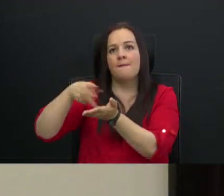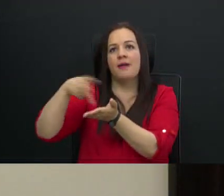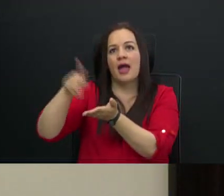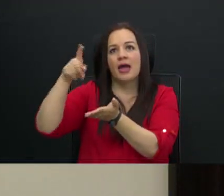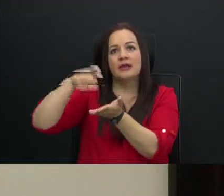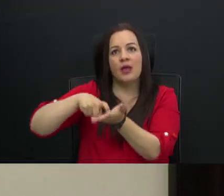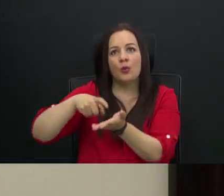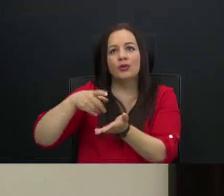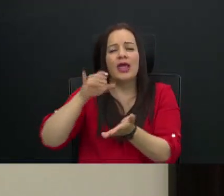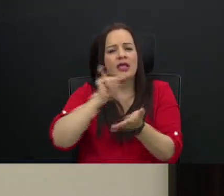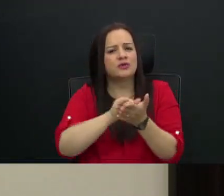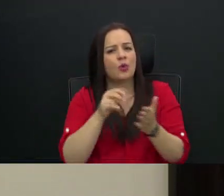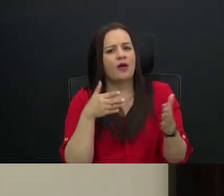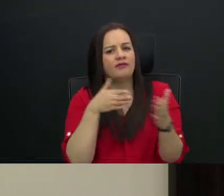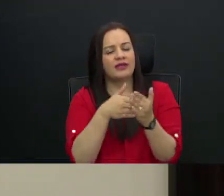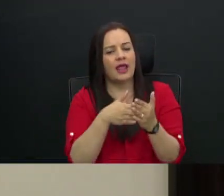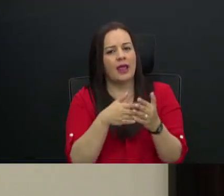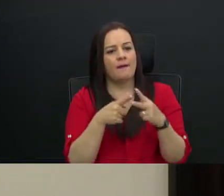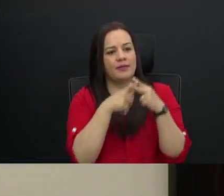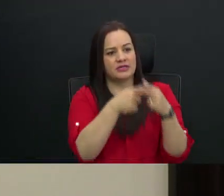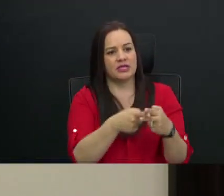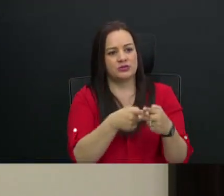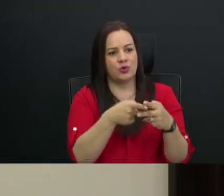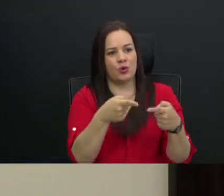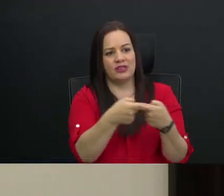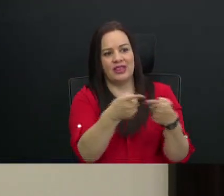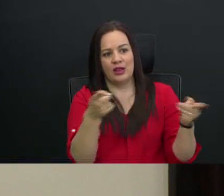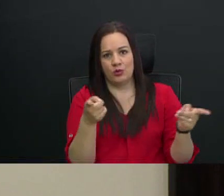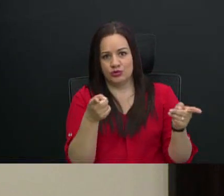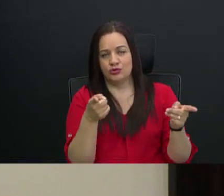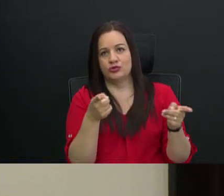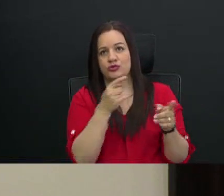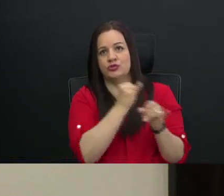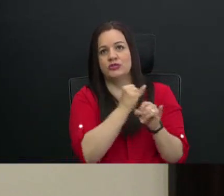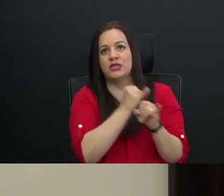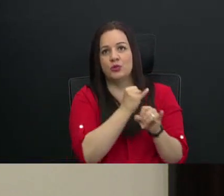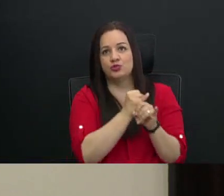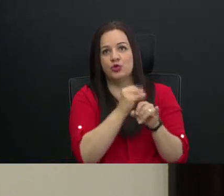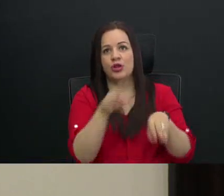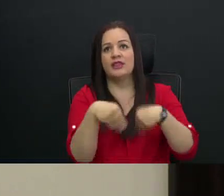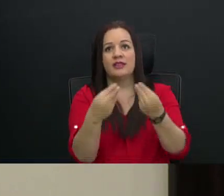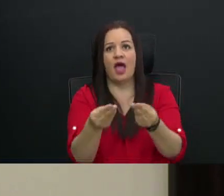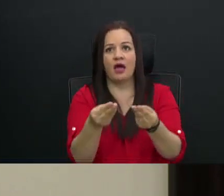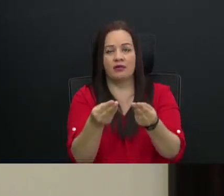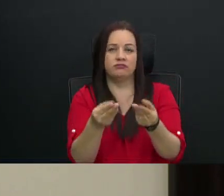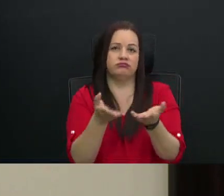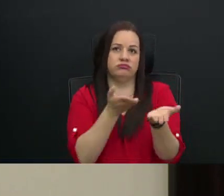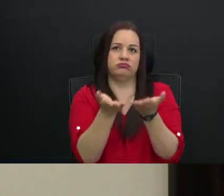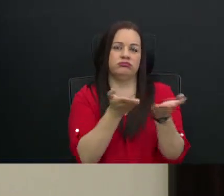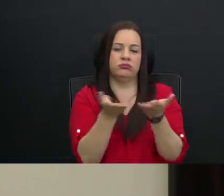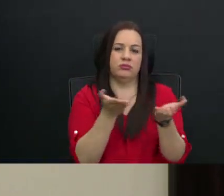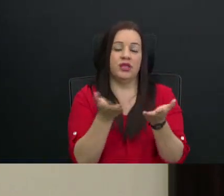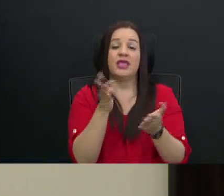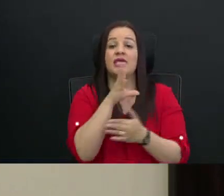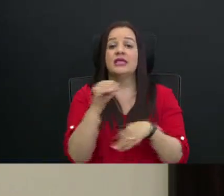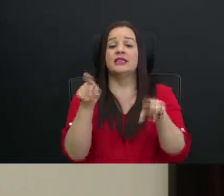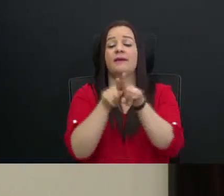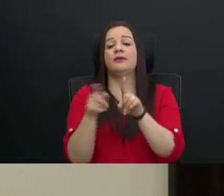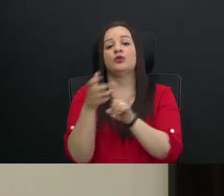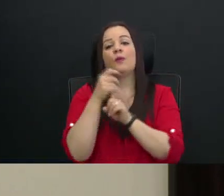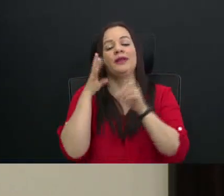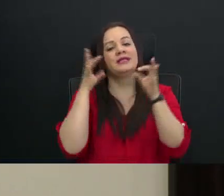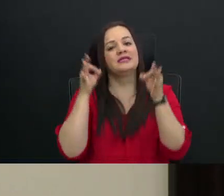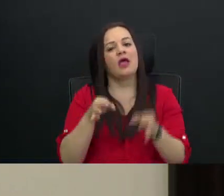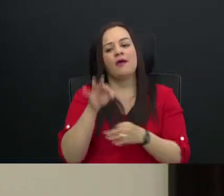afectando la prestación de servicios que dan estas instituciones. Igualmente, la apuesta de tomar decisiones con respecto de